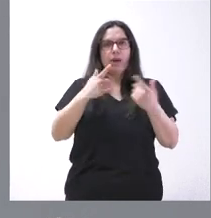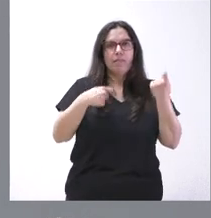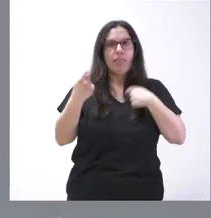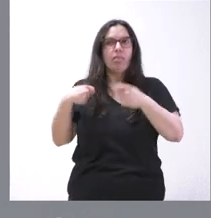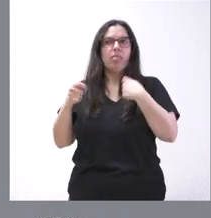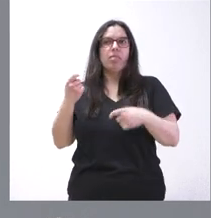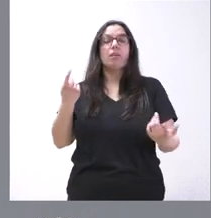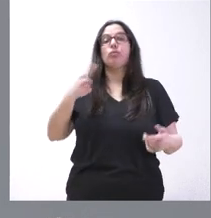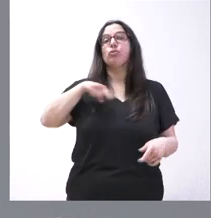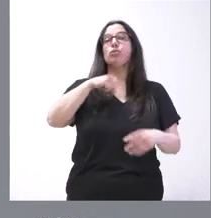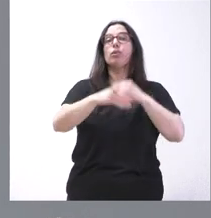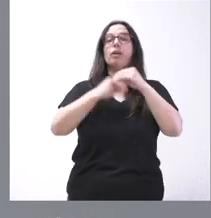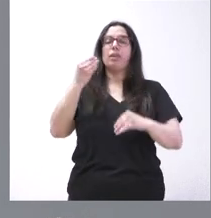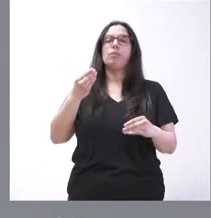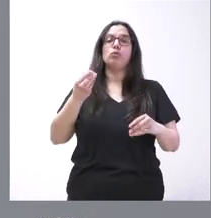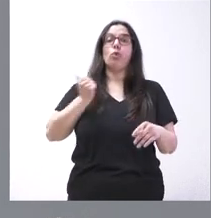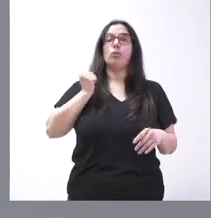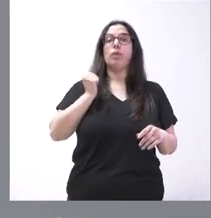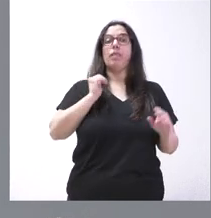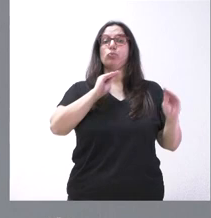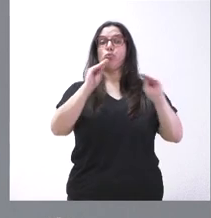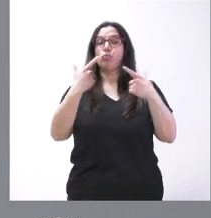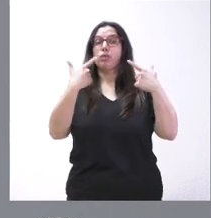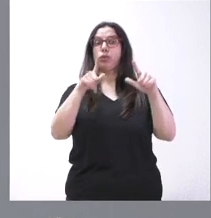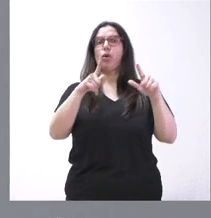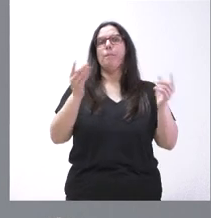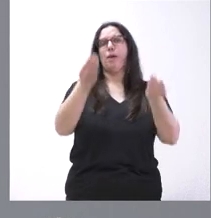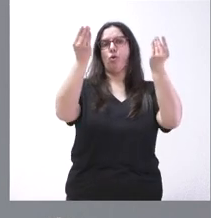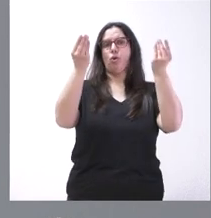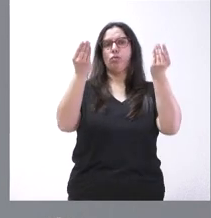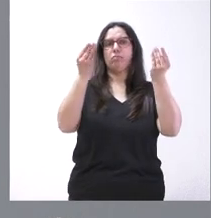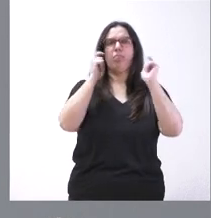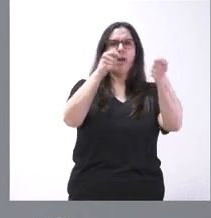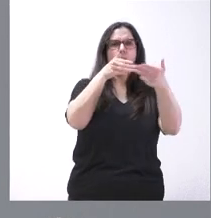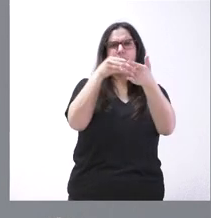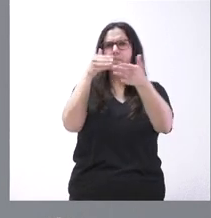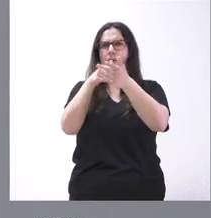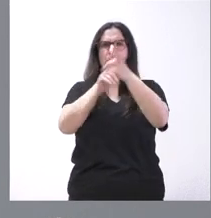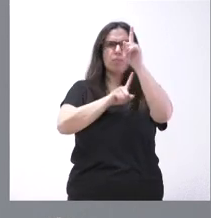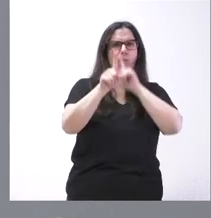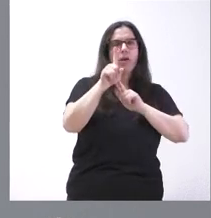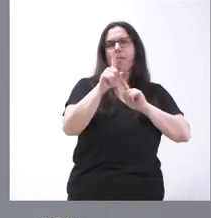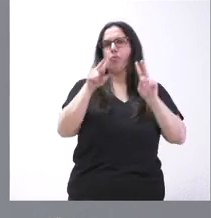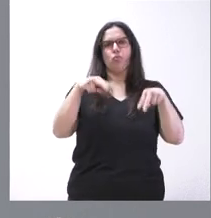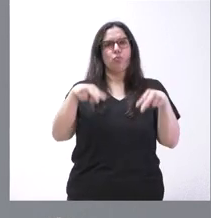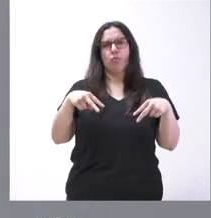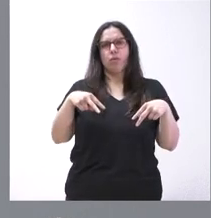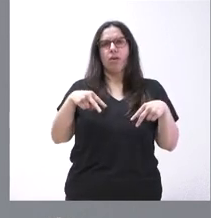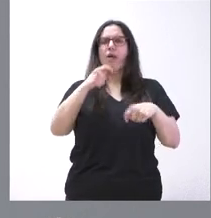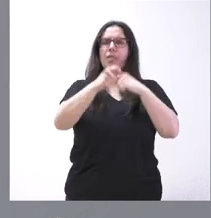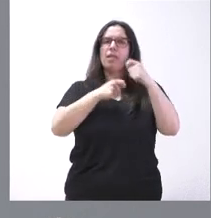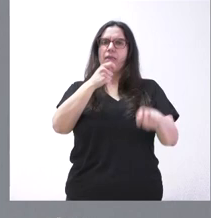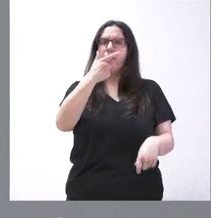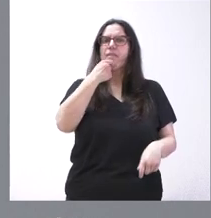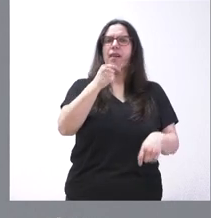que estamos haciendo es mejorar las oportunidades del sector agrario, nunca poner pegas, inconvenientes, muros que dificulten su futuro,